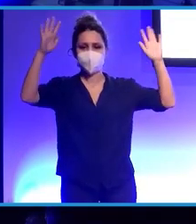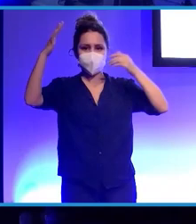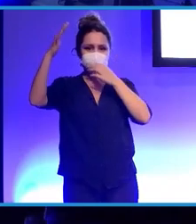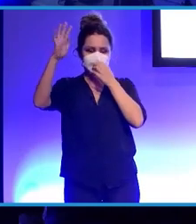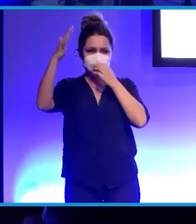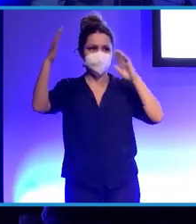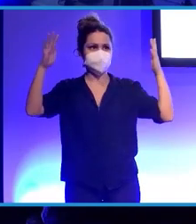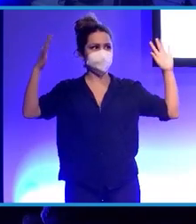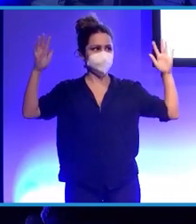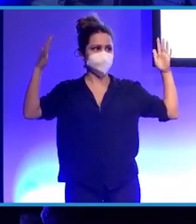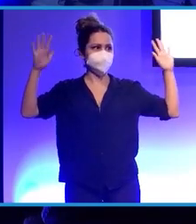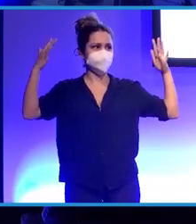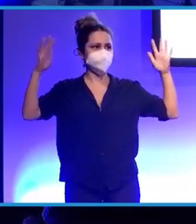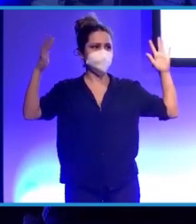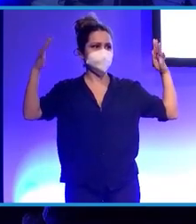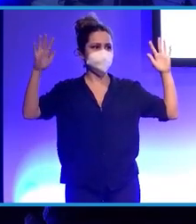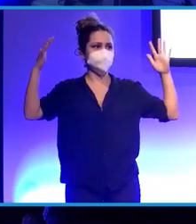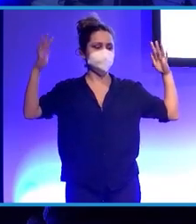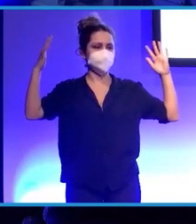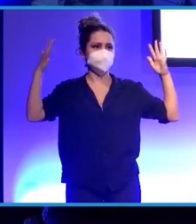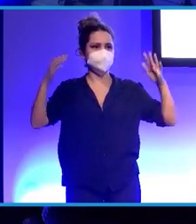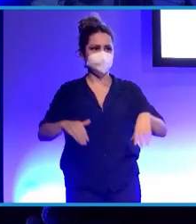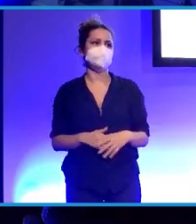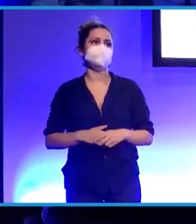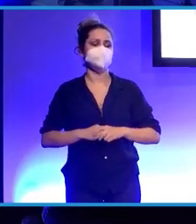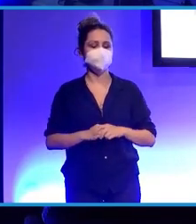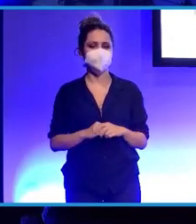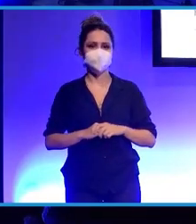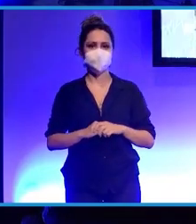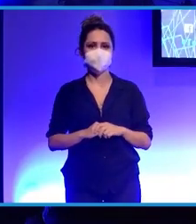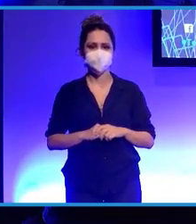Aplausos. Aplausos. Aplausos. Aplausos. Aplausos.